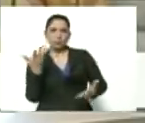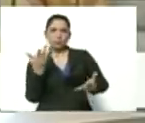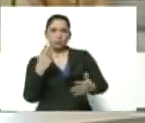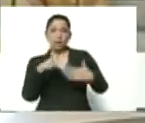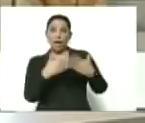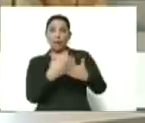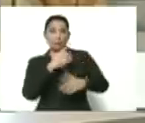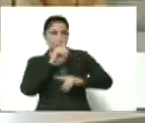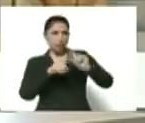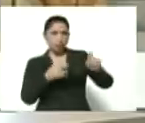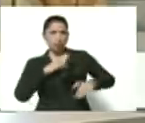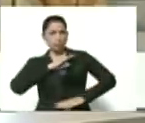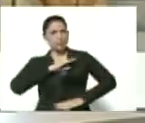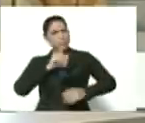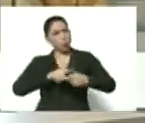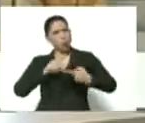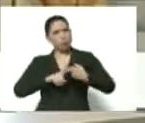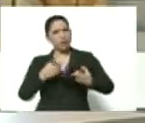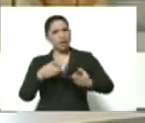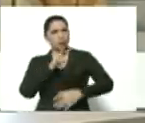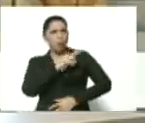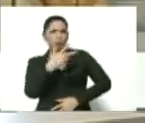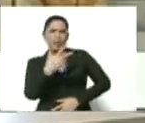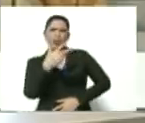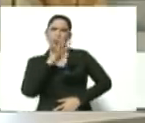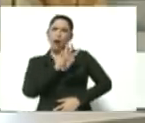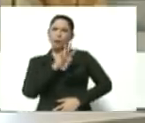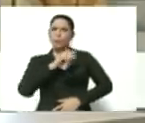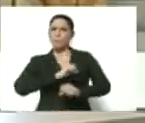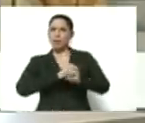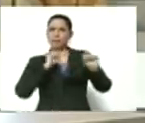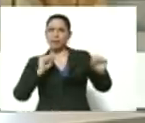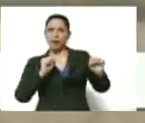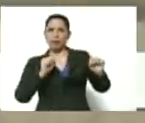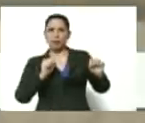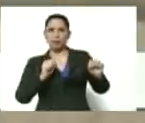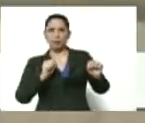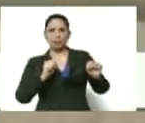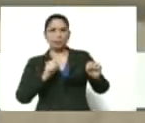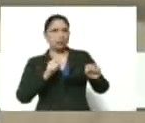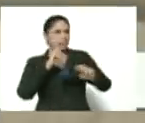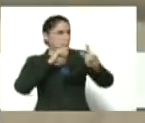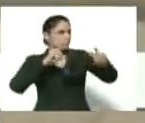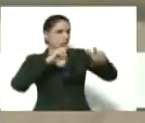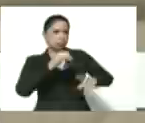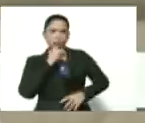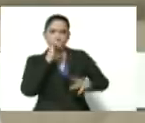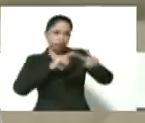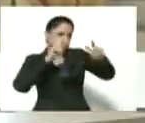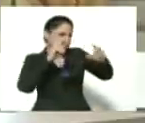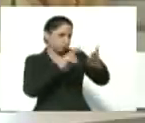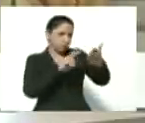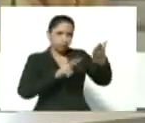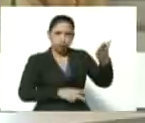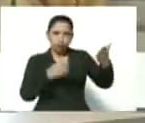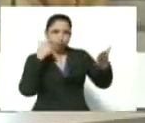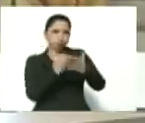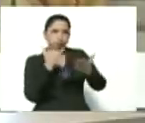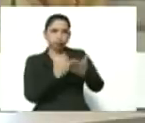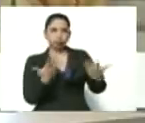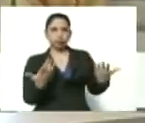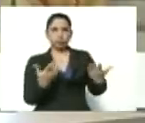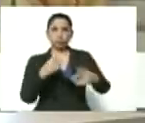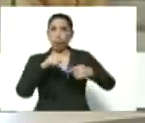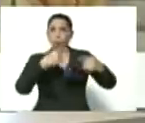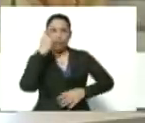hasta, pregúntale a Silvia, hasta las 2, 3, 4 de la mañana. Pido información, me llega información, leo documentos, todo